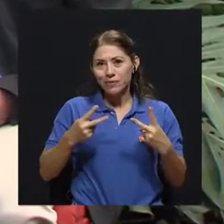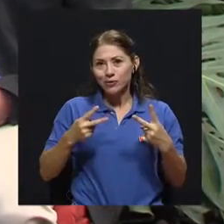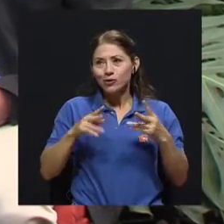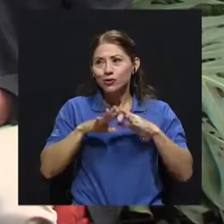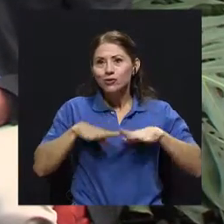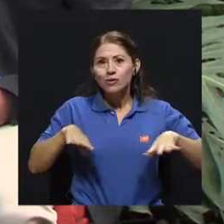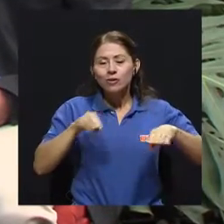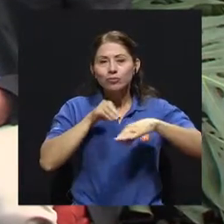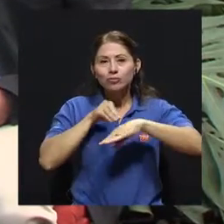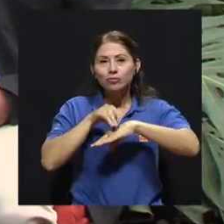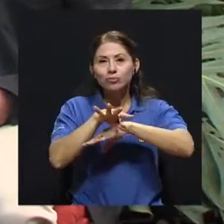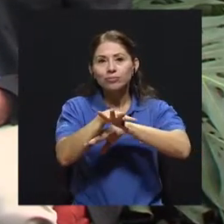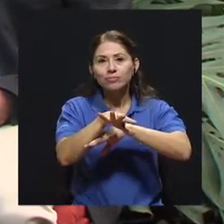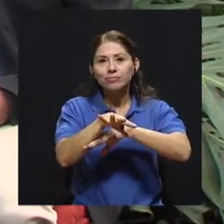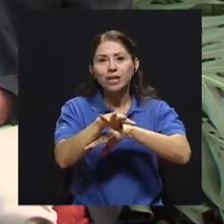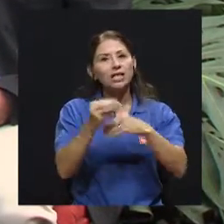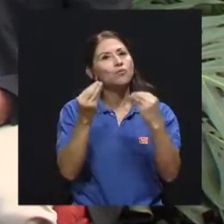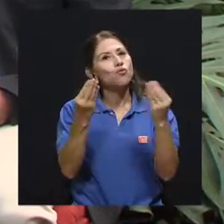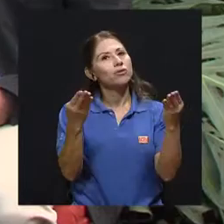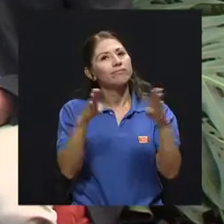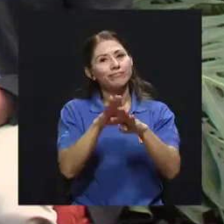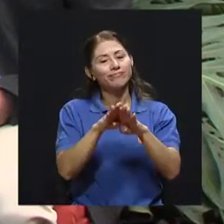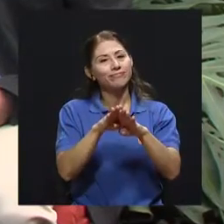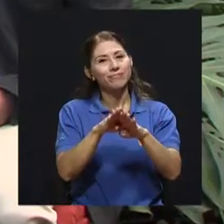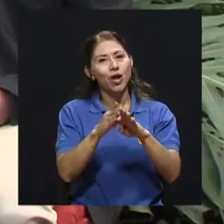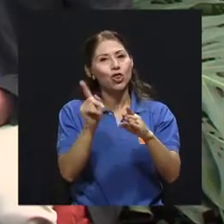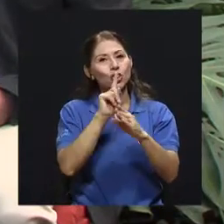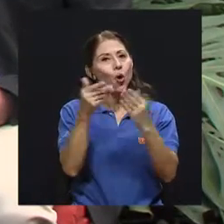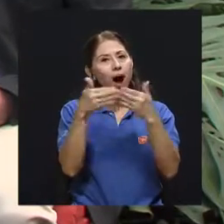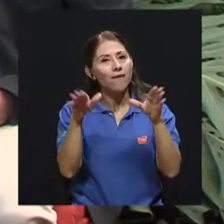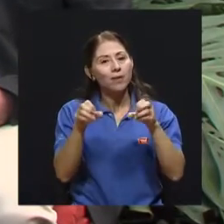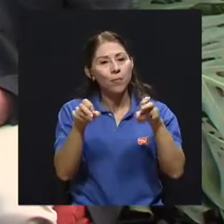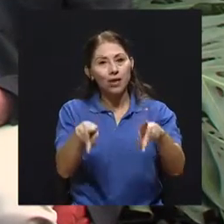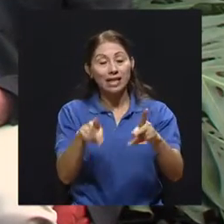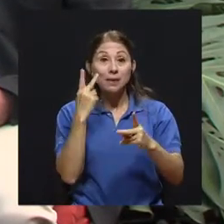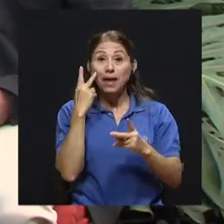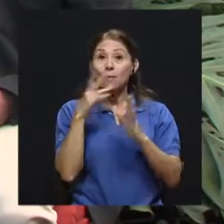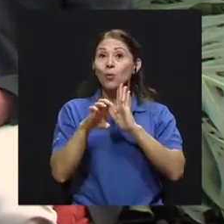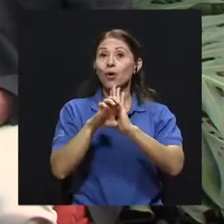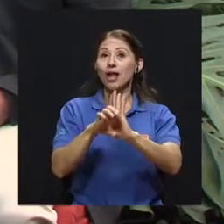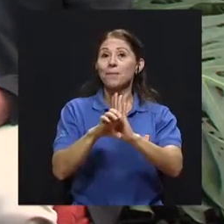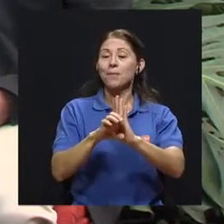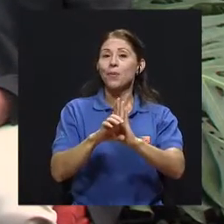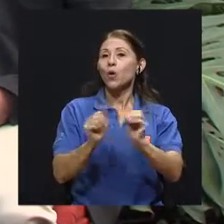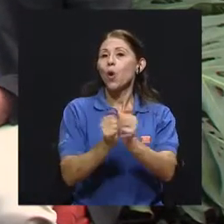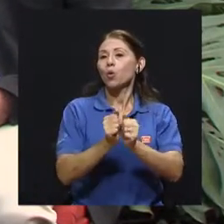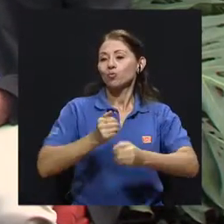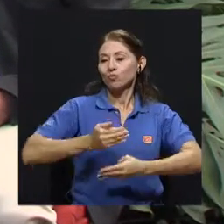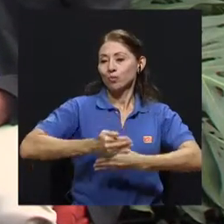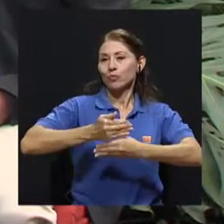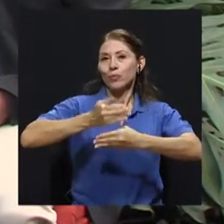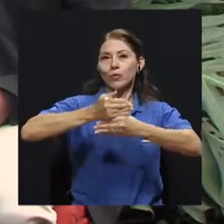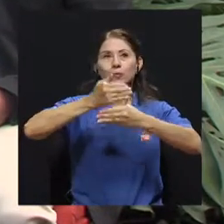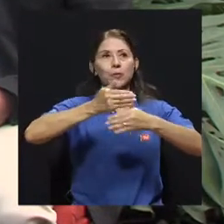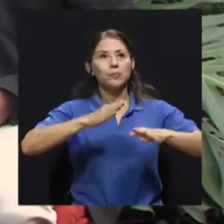vivimos, tampoco abre muchas puertas, ¿verdad? Veámoslo, por ejemplo, a nivel de infraestructura.